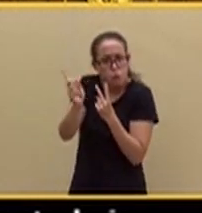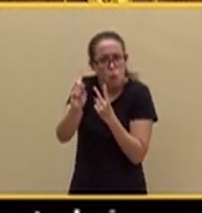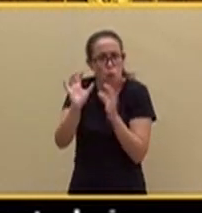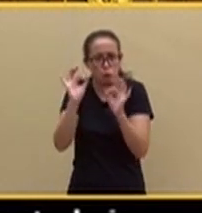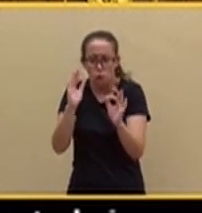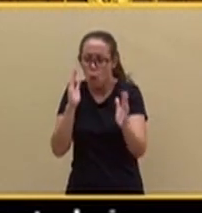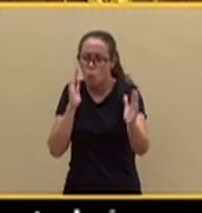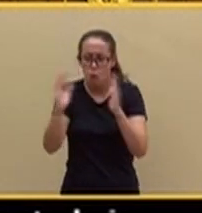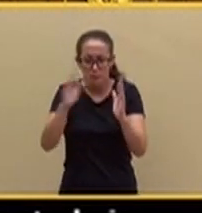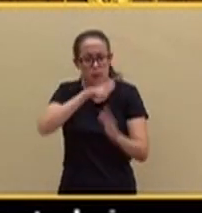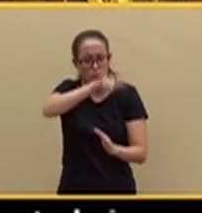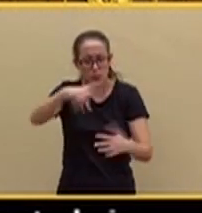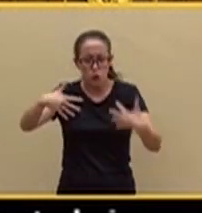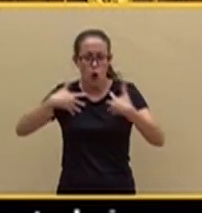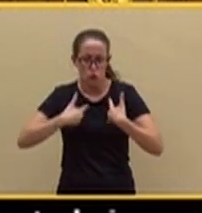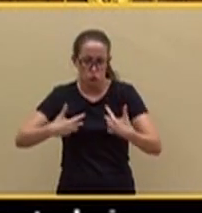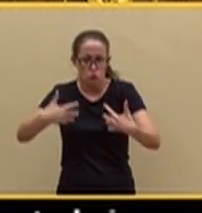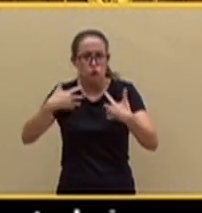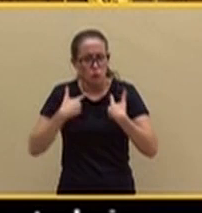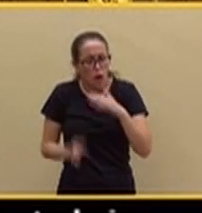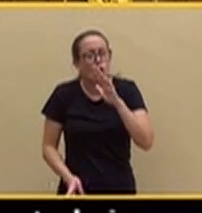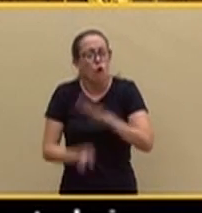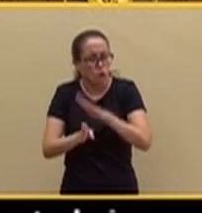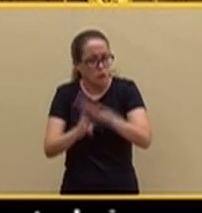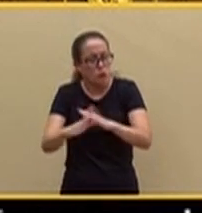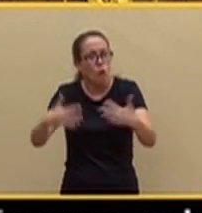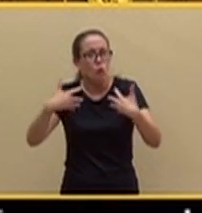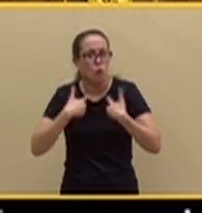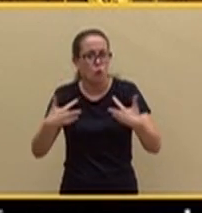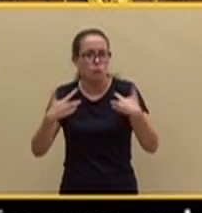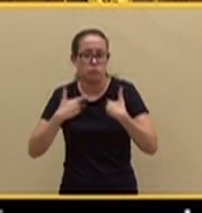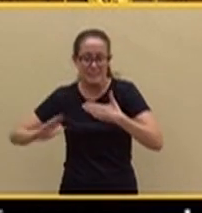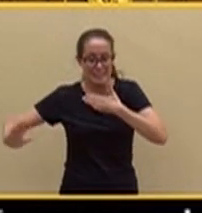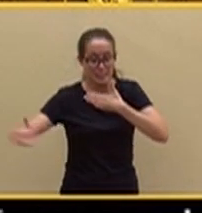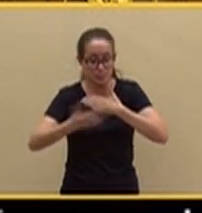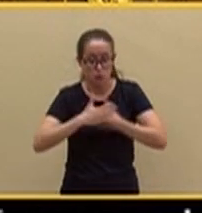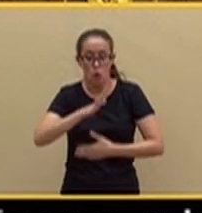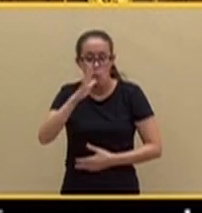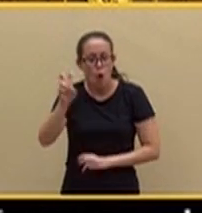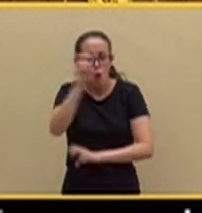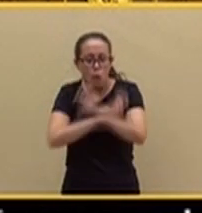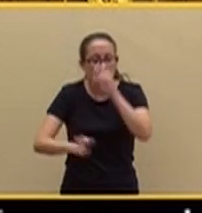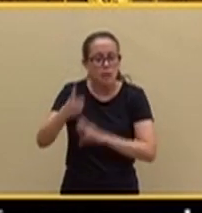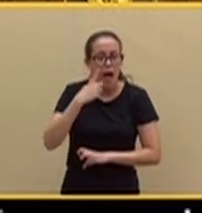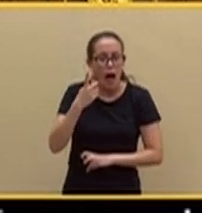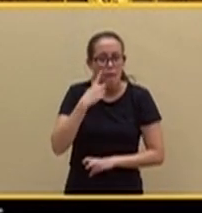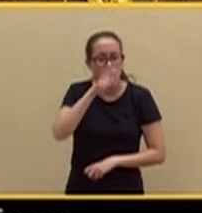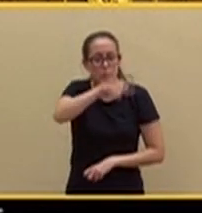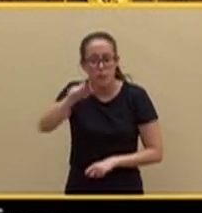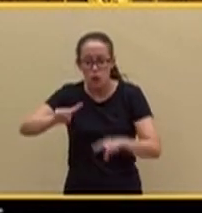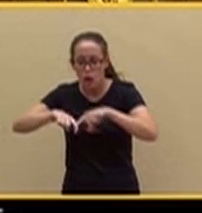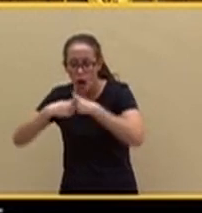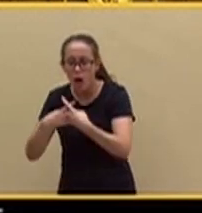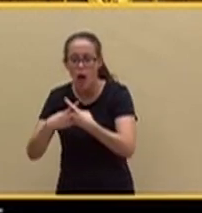sufren muchos, muchos españoles y españolas que están buscando a los restos de sus seres queridos en muchas de las cunetas de nuestro país.